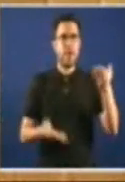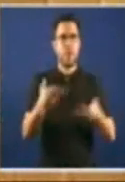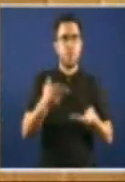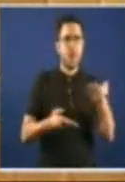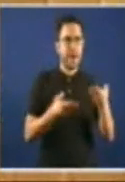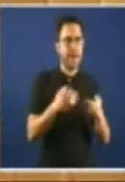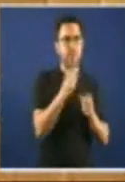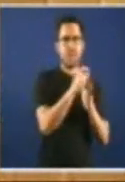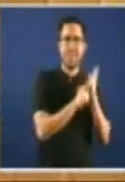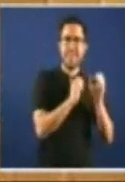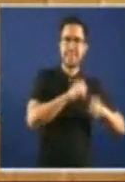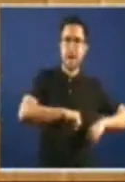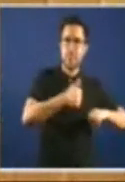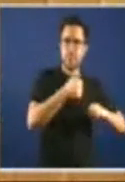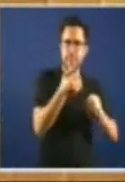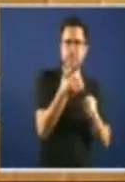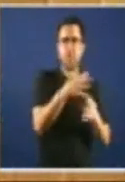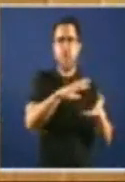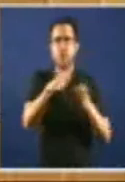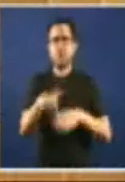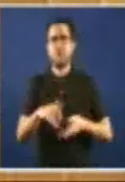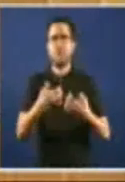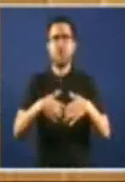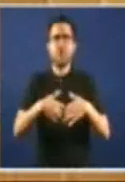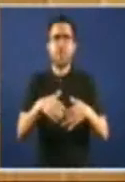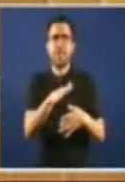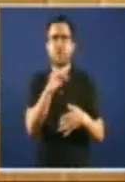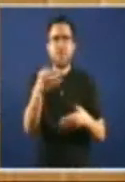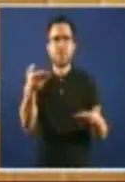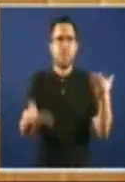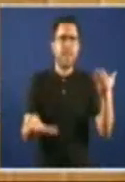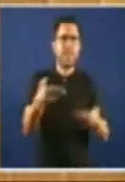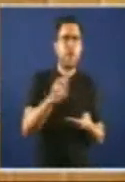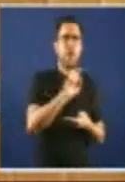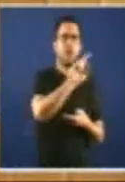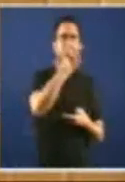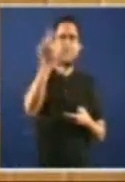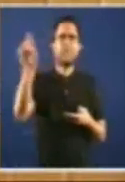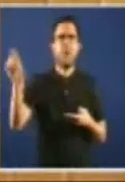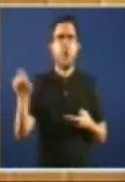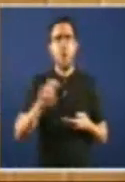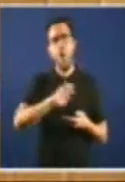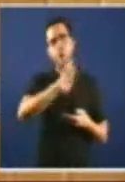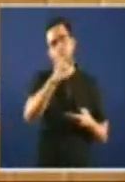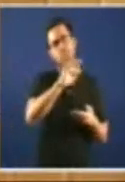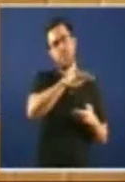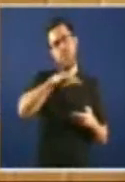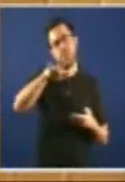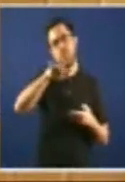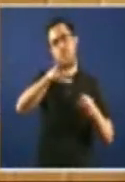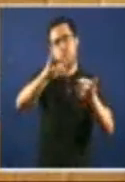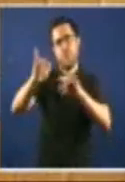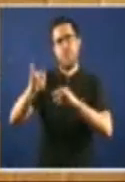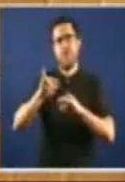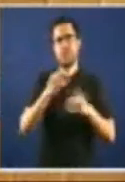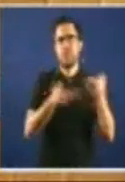simplificación Dos trámites Administrativos E a súa comparación Con outros territorios Por que non se quere Comprobar Se as